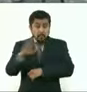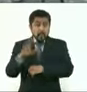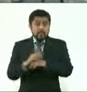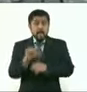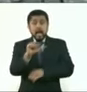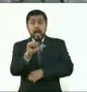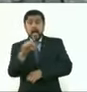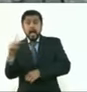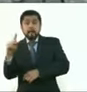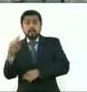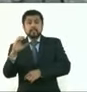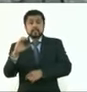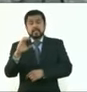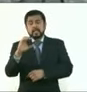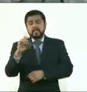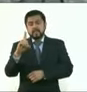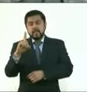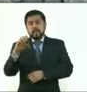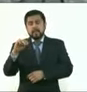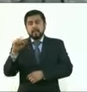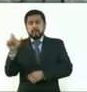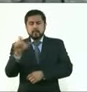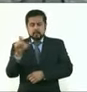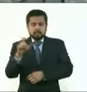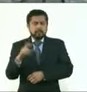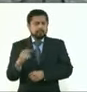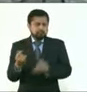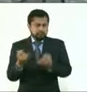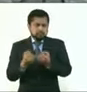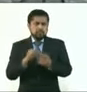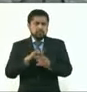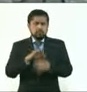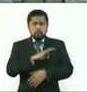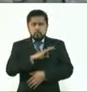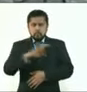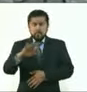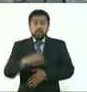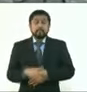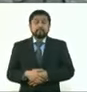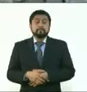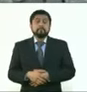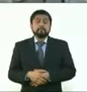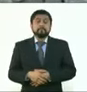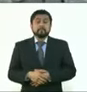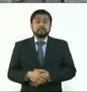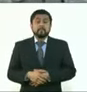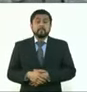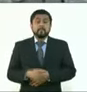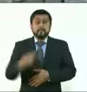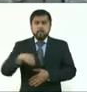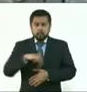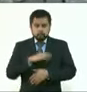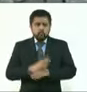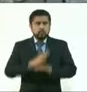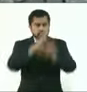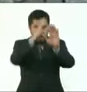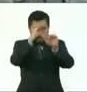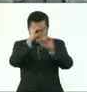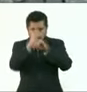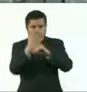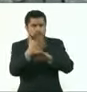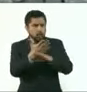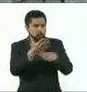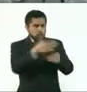la app CDMX. Y también decirles que mantuvimos el acuerdo con los bancos para